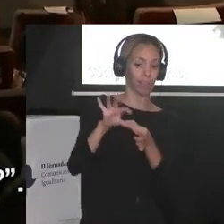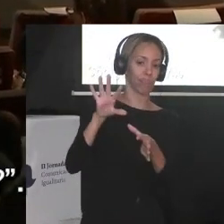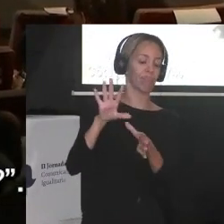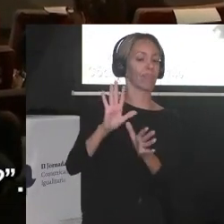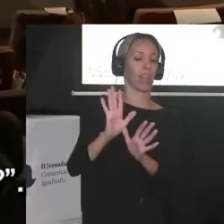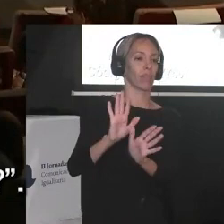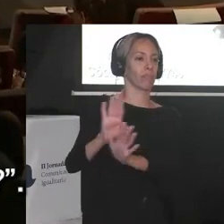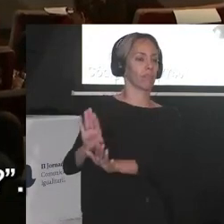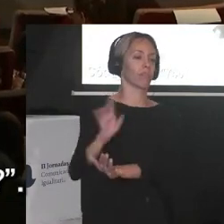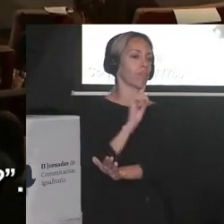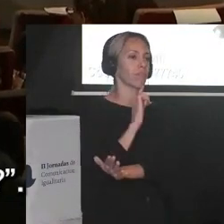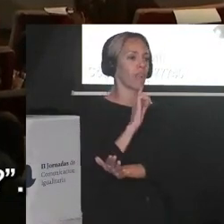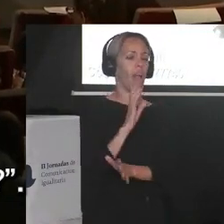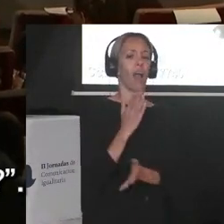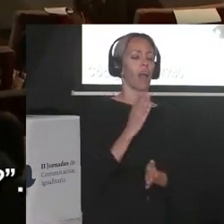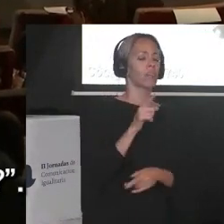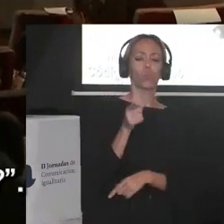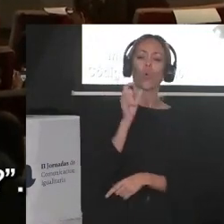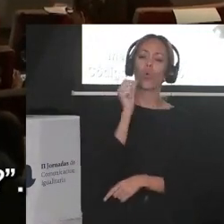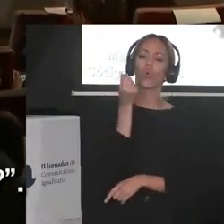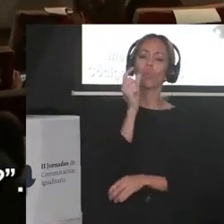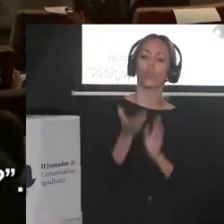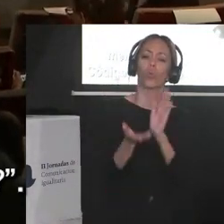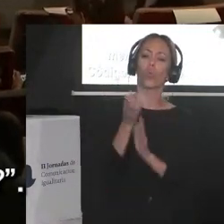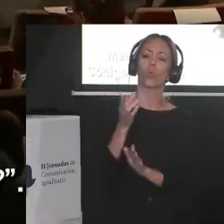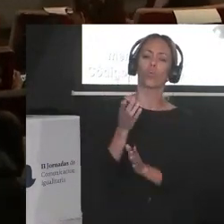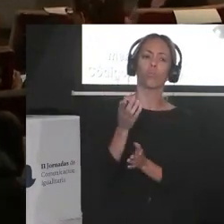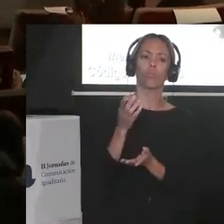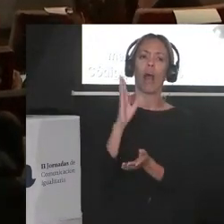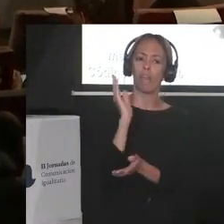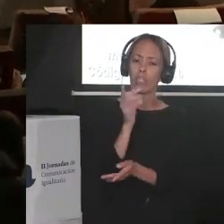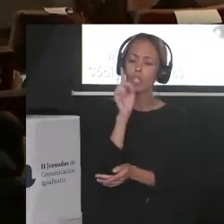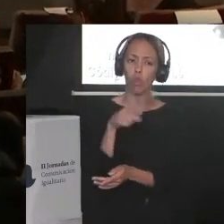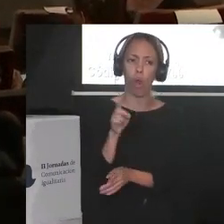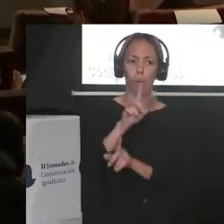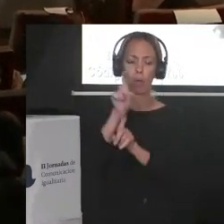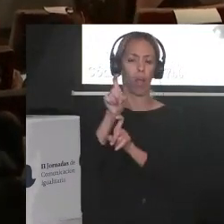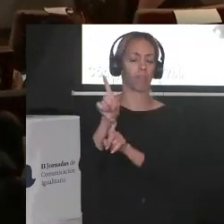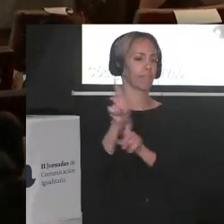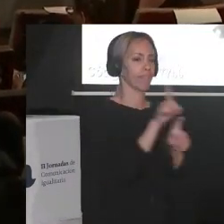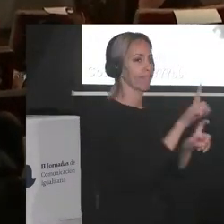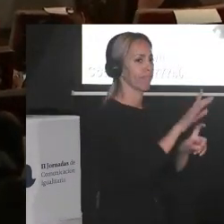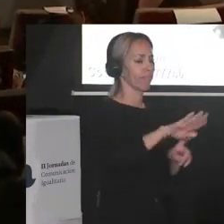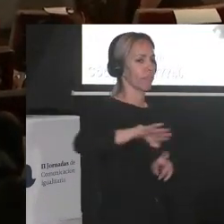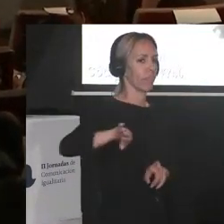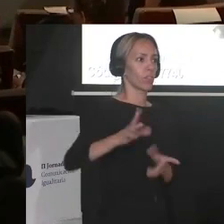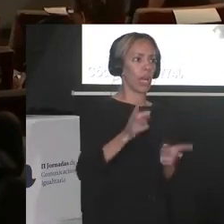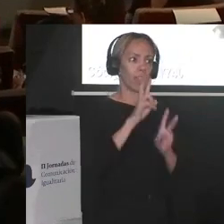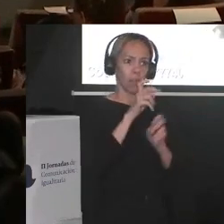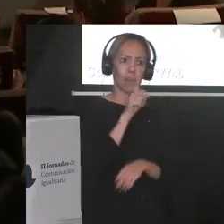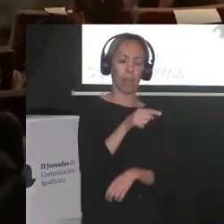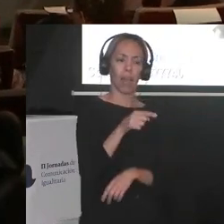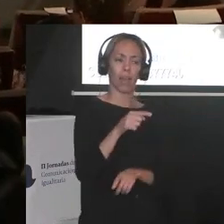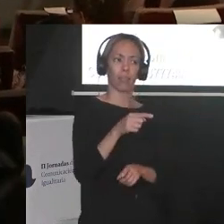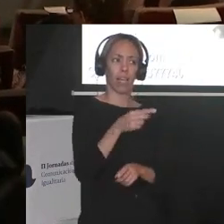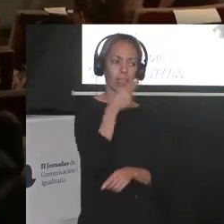que se nos pregunte oye cómo te está afectando la subida de la luz y creo que eso es como algo interesante y que dentro de tu experiencia